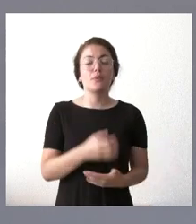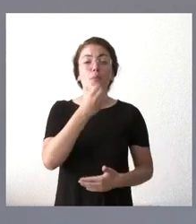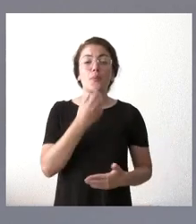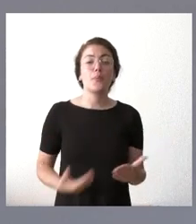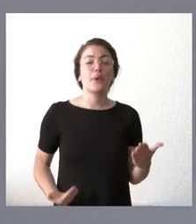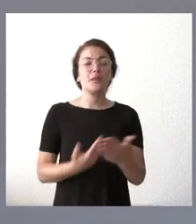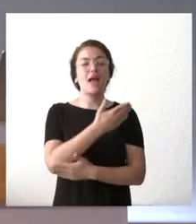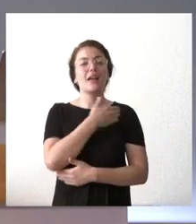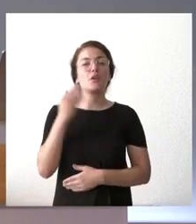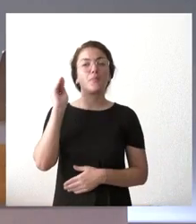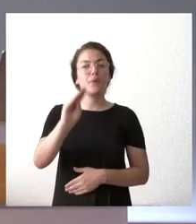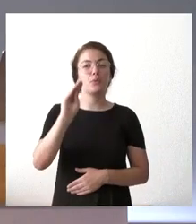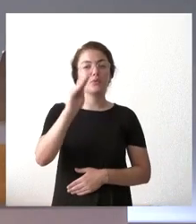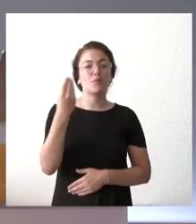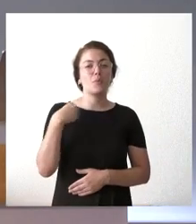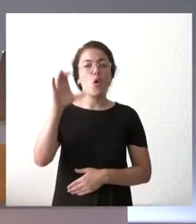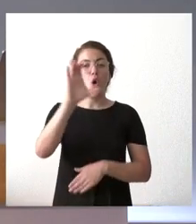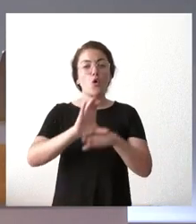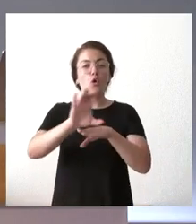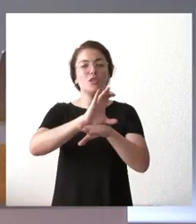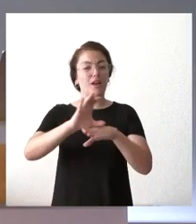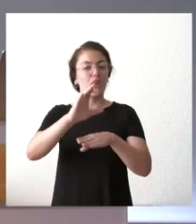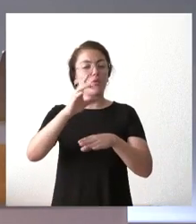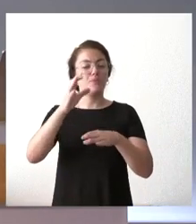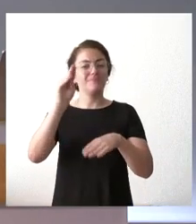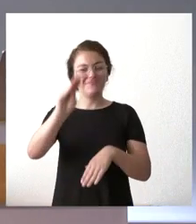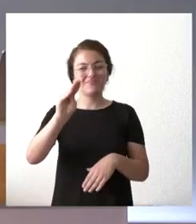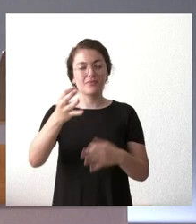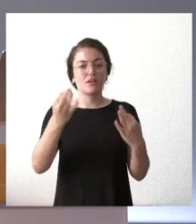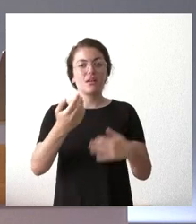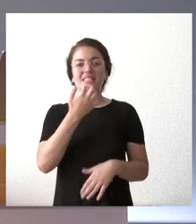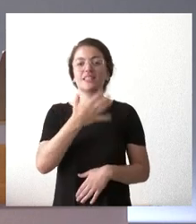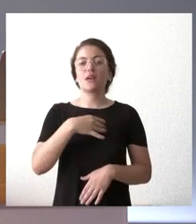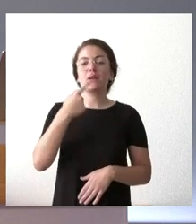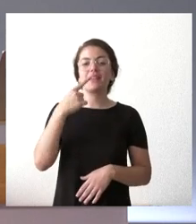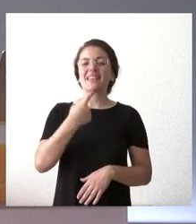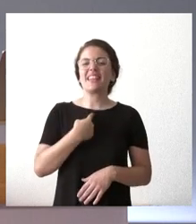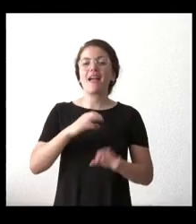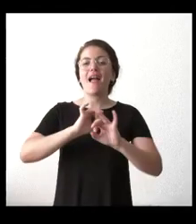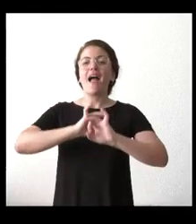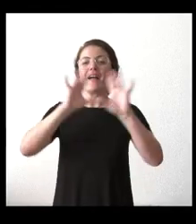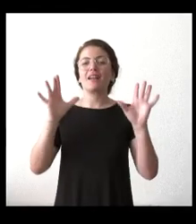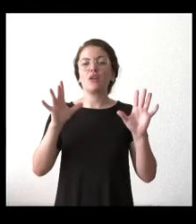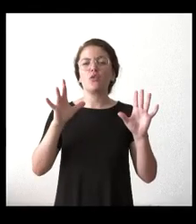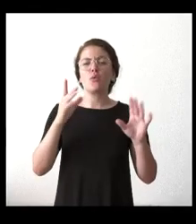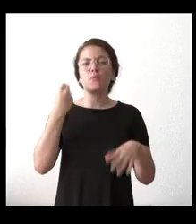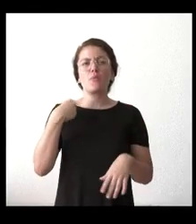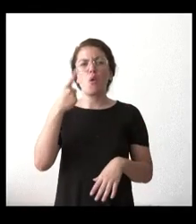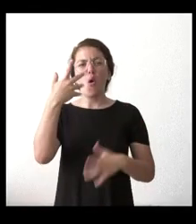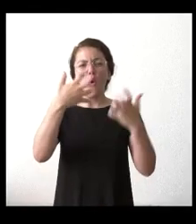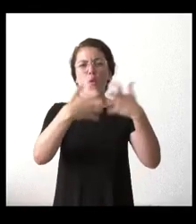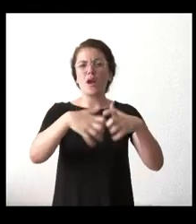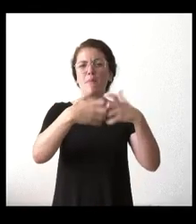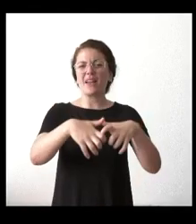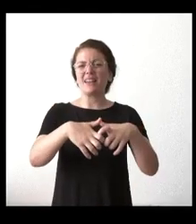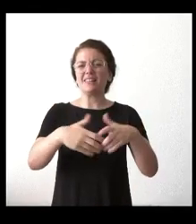Quería preguntarle al consejero Suárez Quiñones si nos puede aclarar qué ocurrió con una máquina, al parecer, de la Junta de